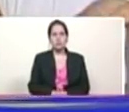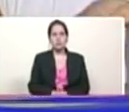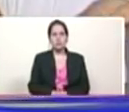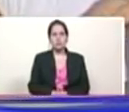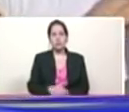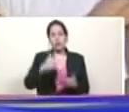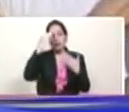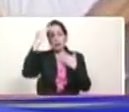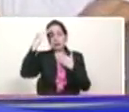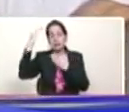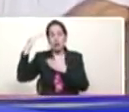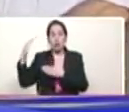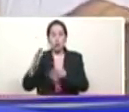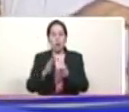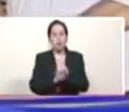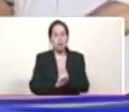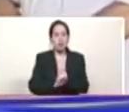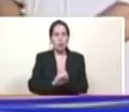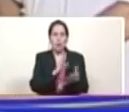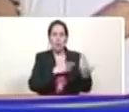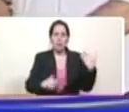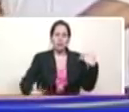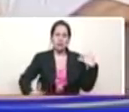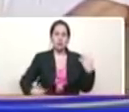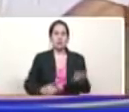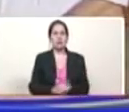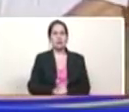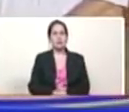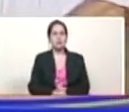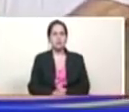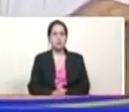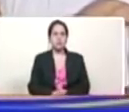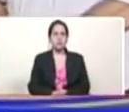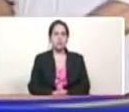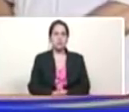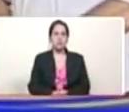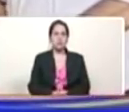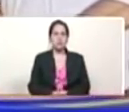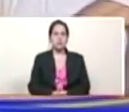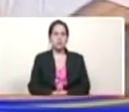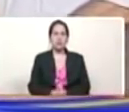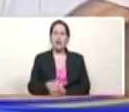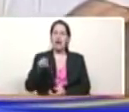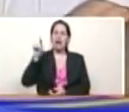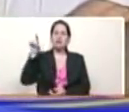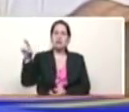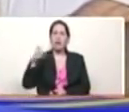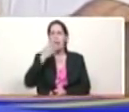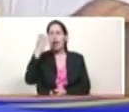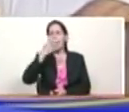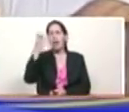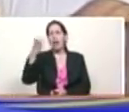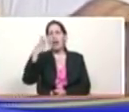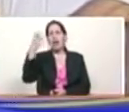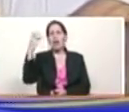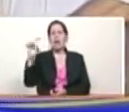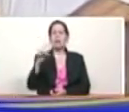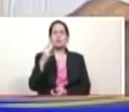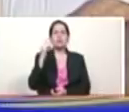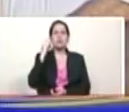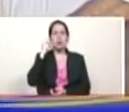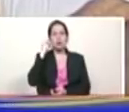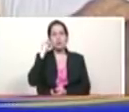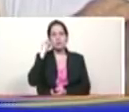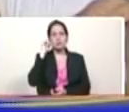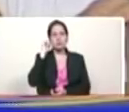Saludo, compañero presidente de acá de Huarico. hay una abulla allá donde está el sec principal con